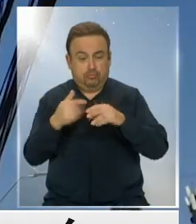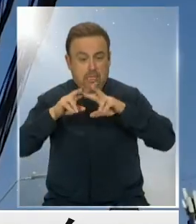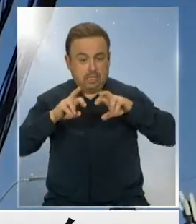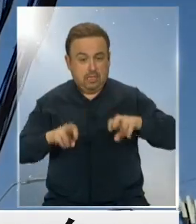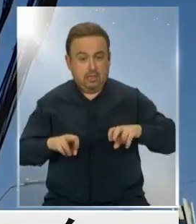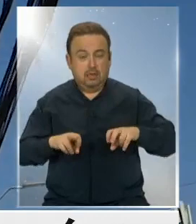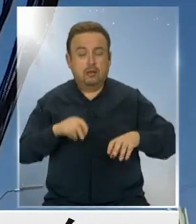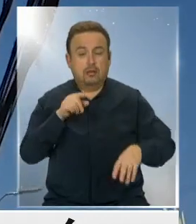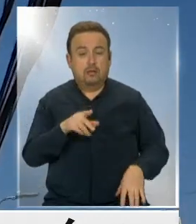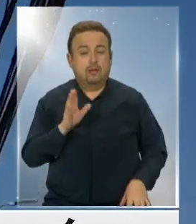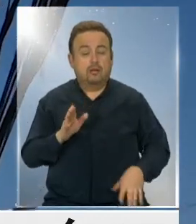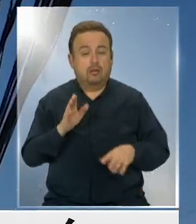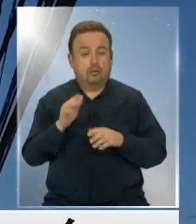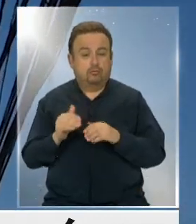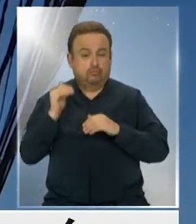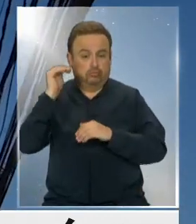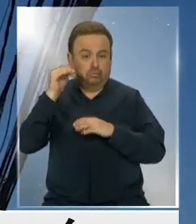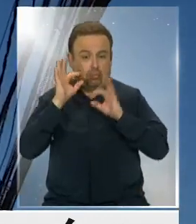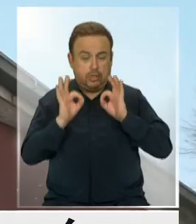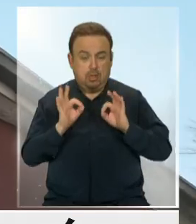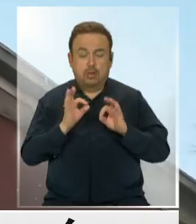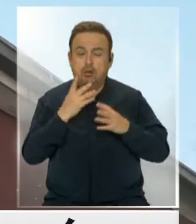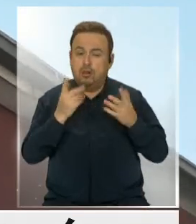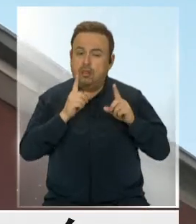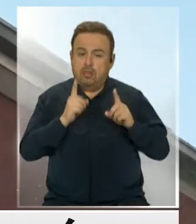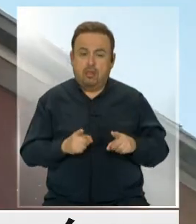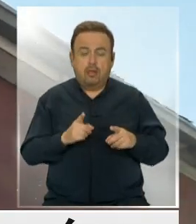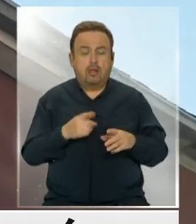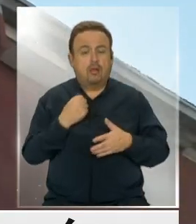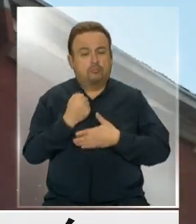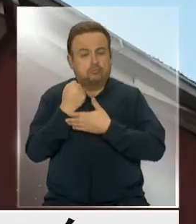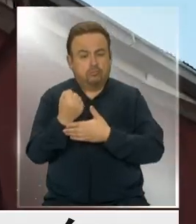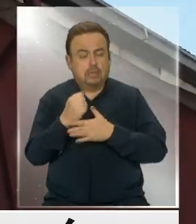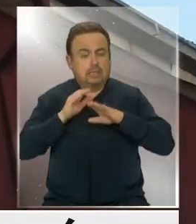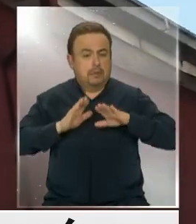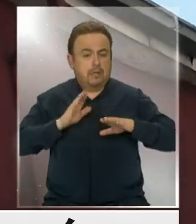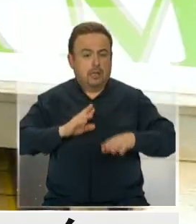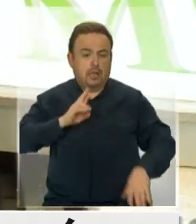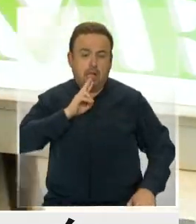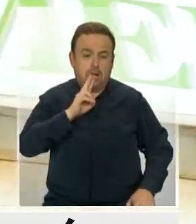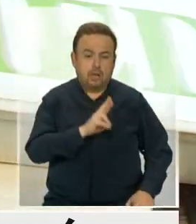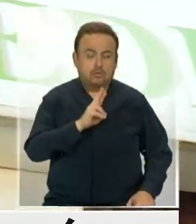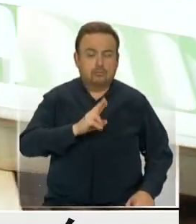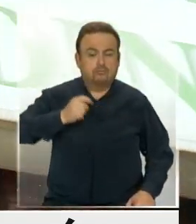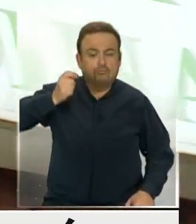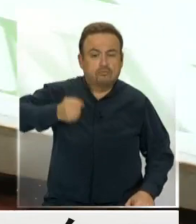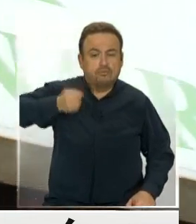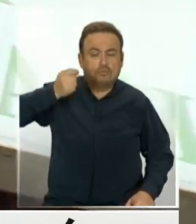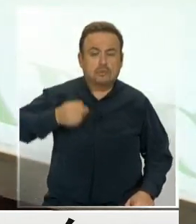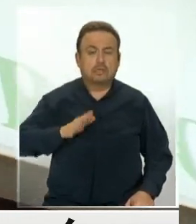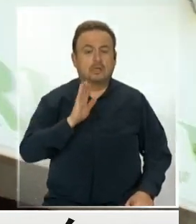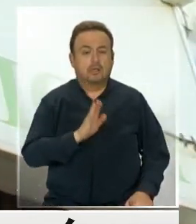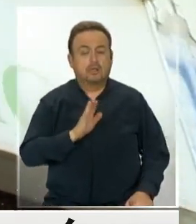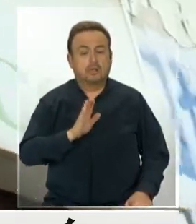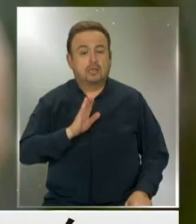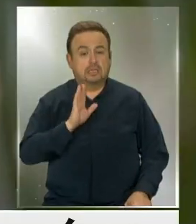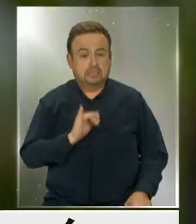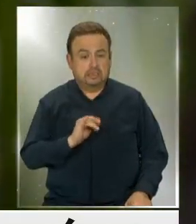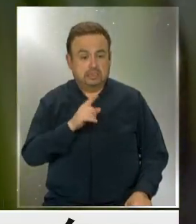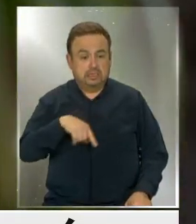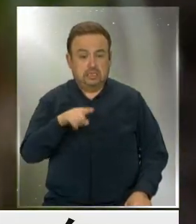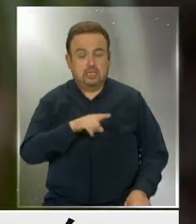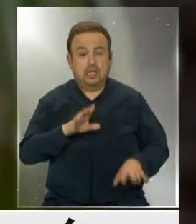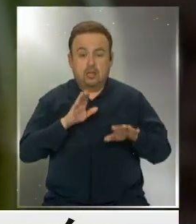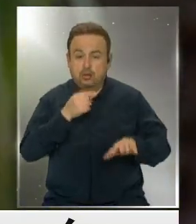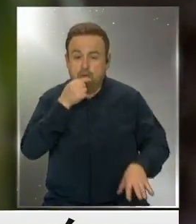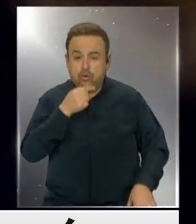investigación por una autoridad competente, lo que corresponde es colaborar y esperar el resultado de la misma, en un caso que la familia espera